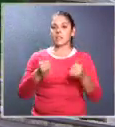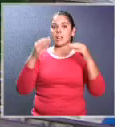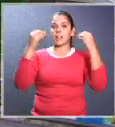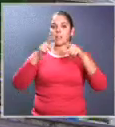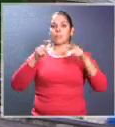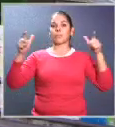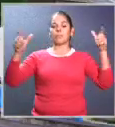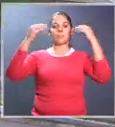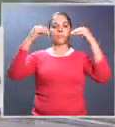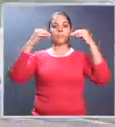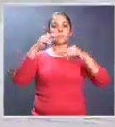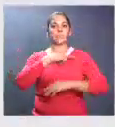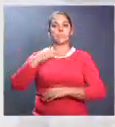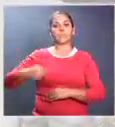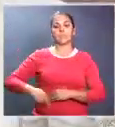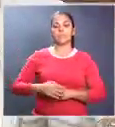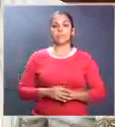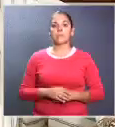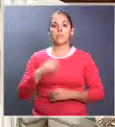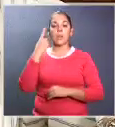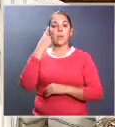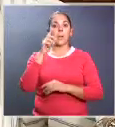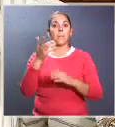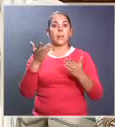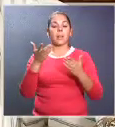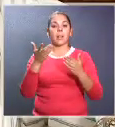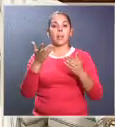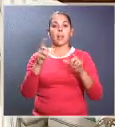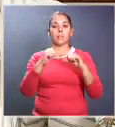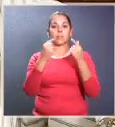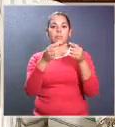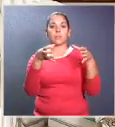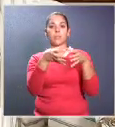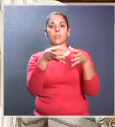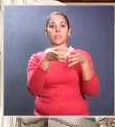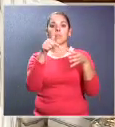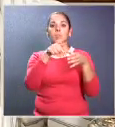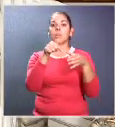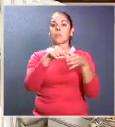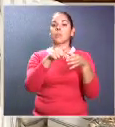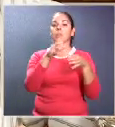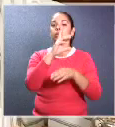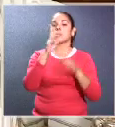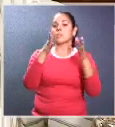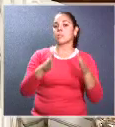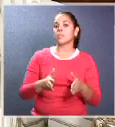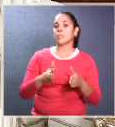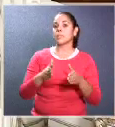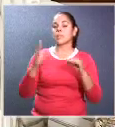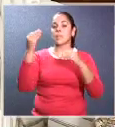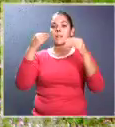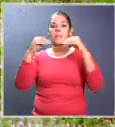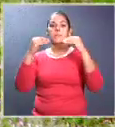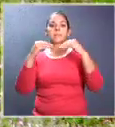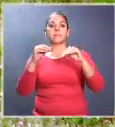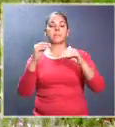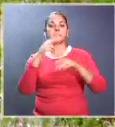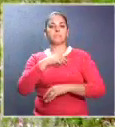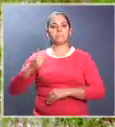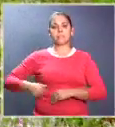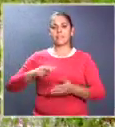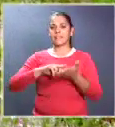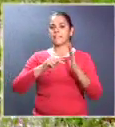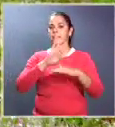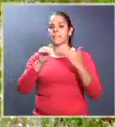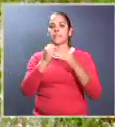gigante mercado chino. Para el sector costarricense el mercado chino significan todas las oportunidades del mundo. Y el